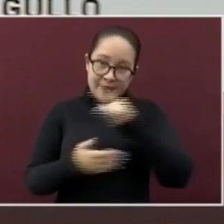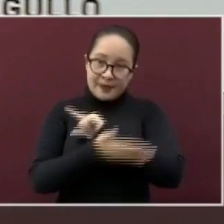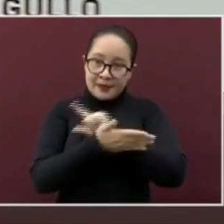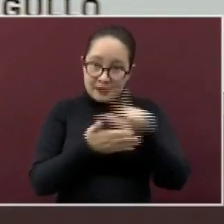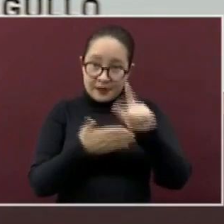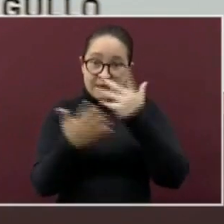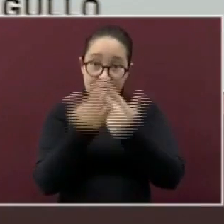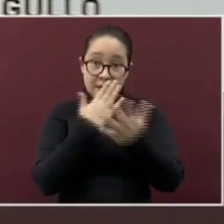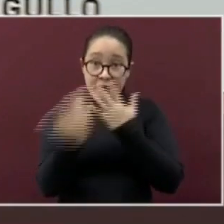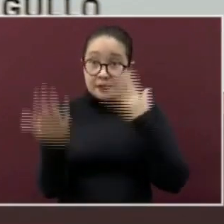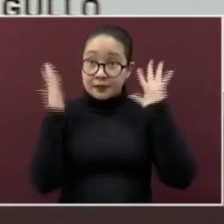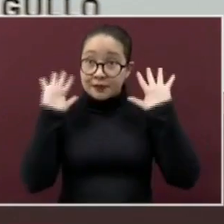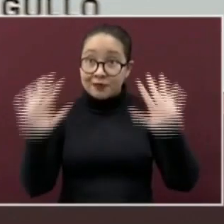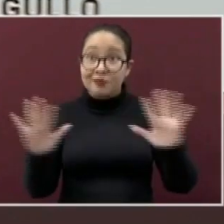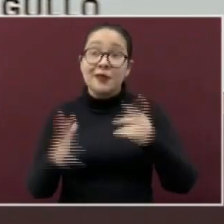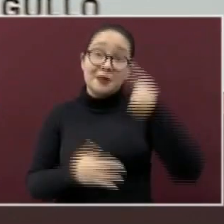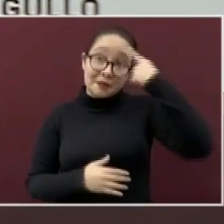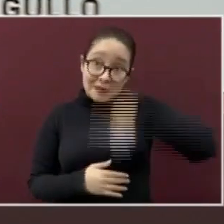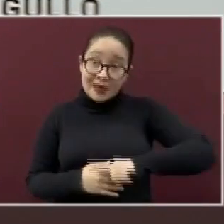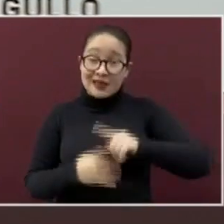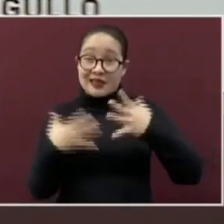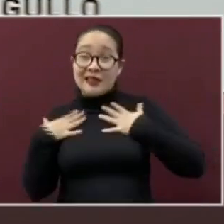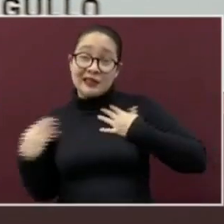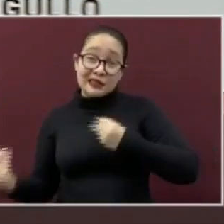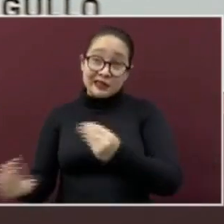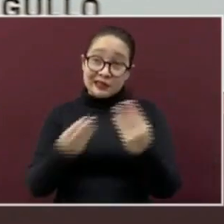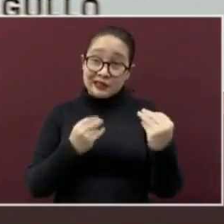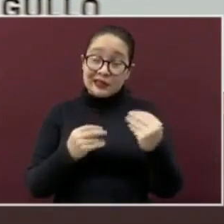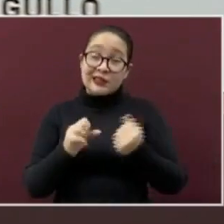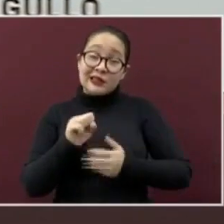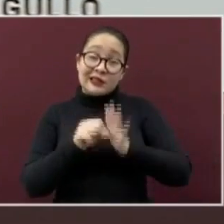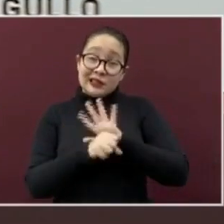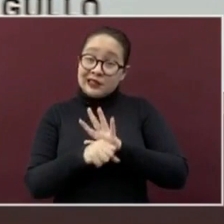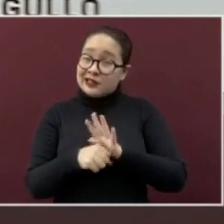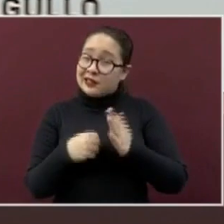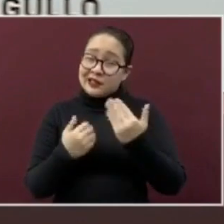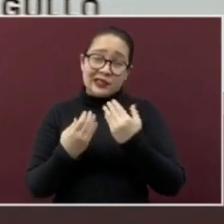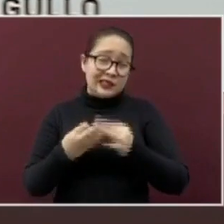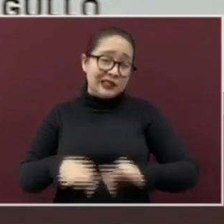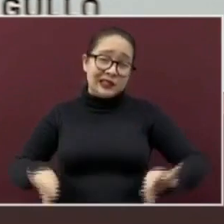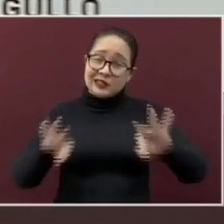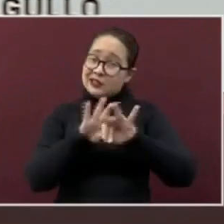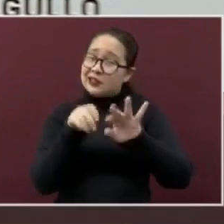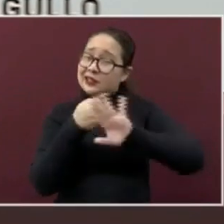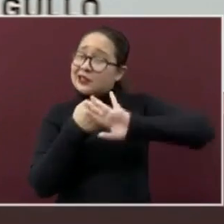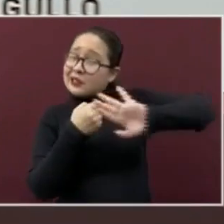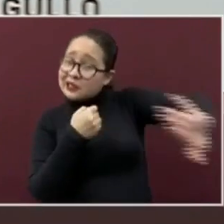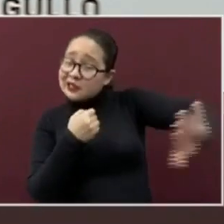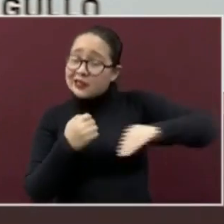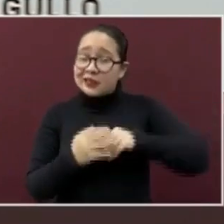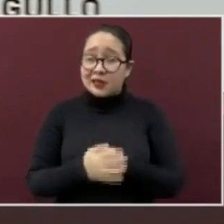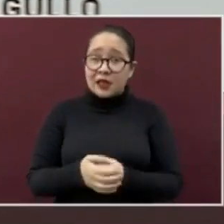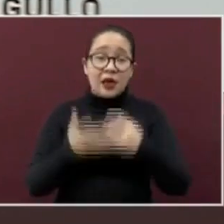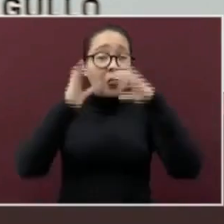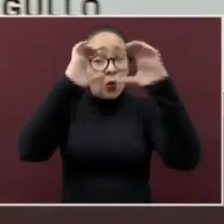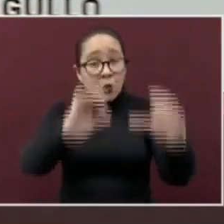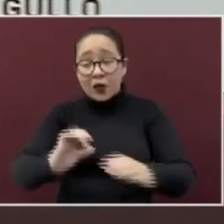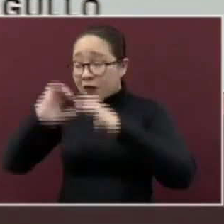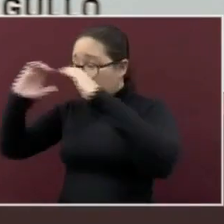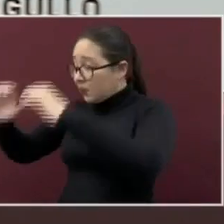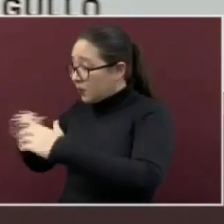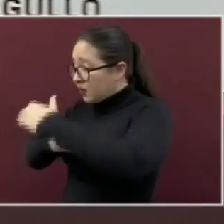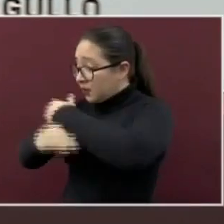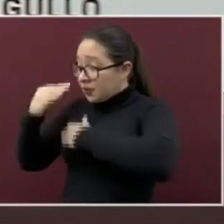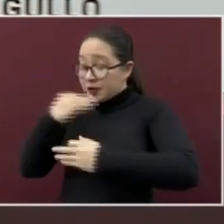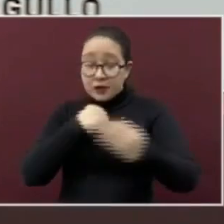Para reducir los contagios es de alta prioridad cuidarnos y cuidar